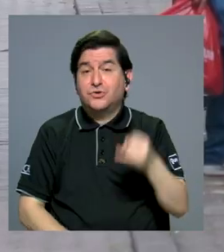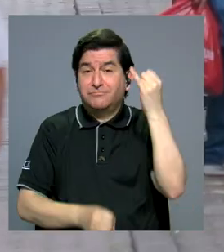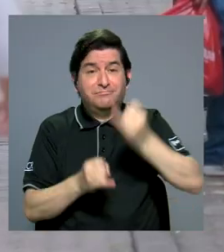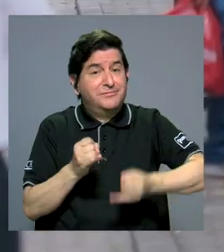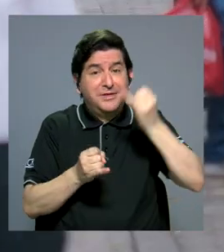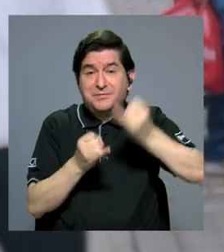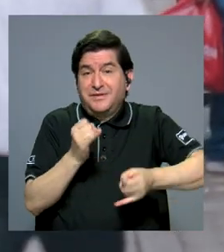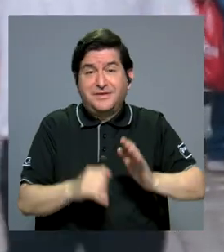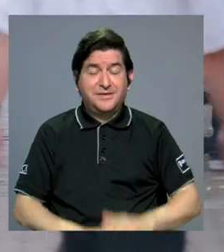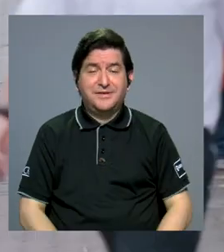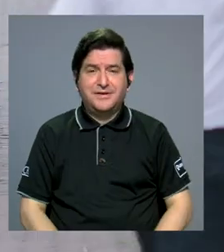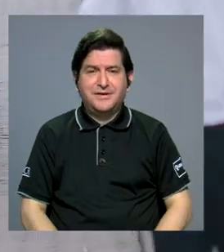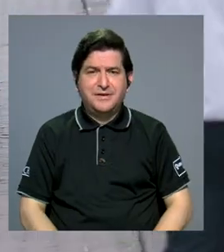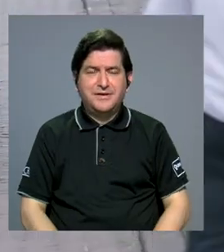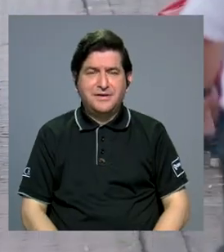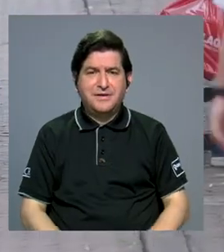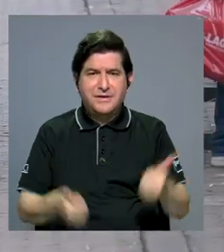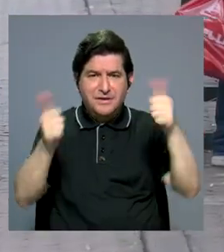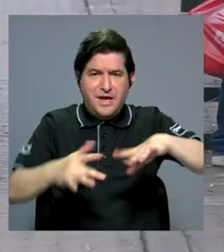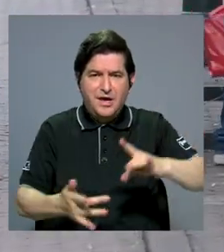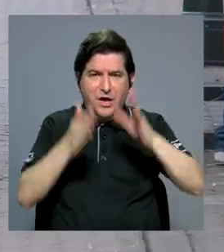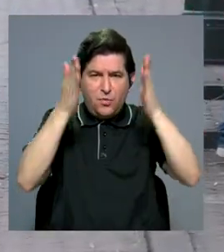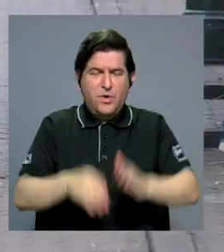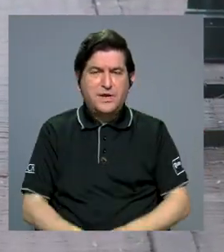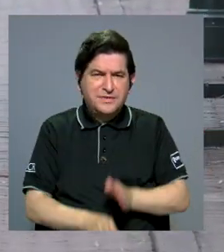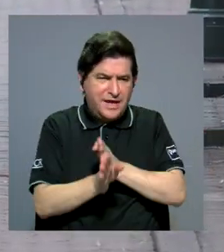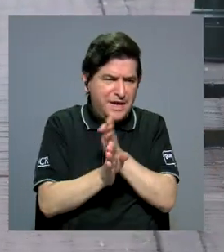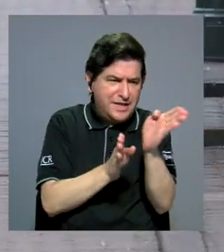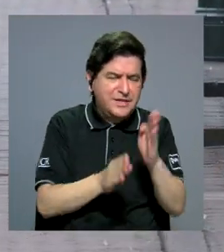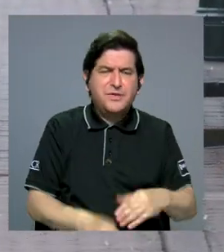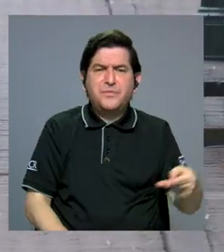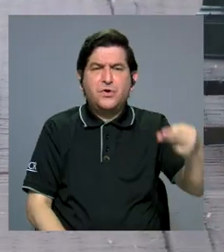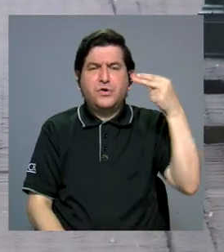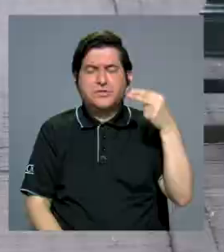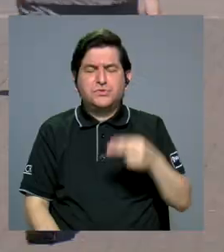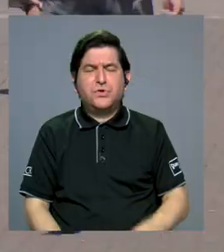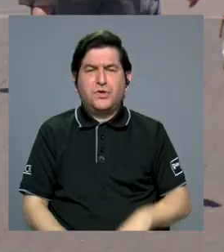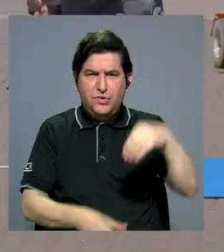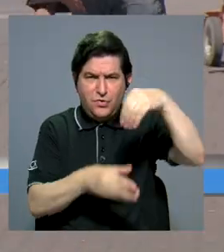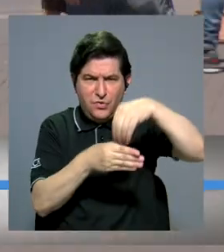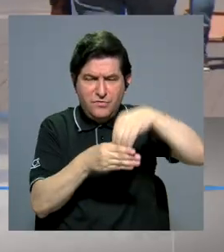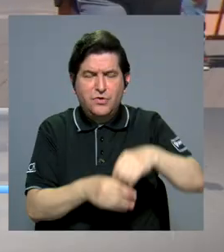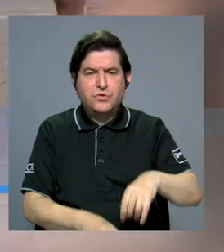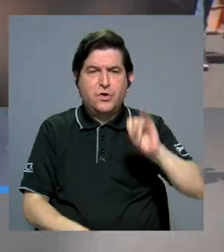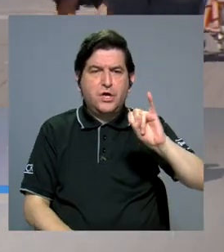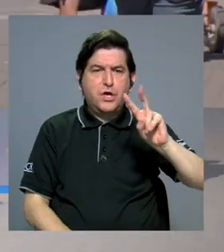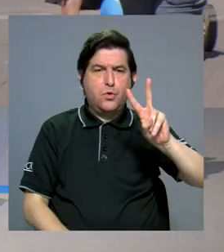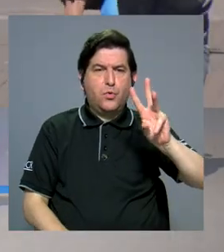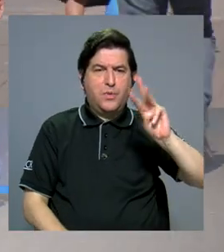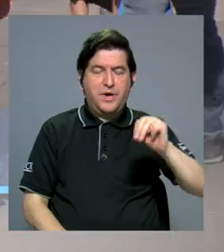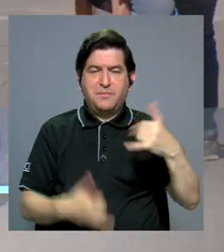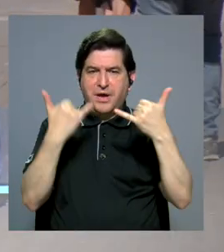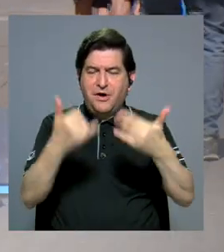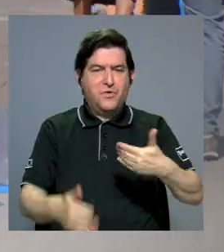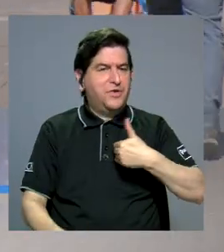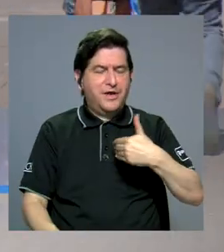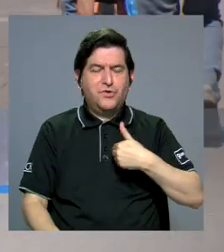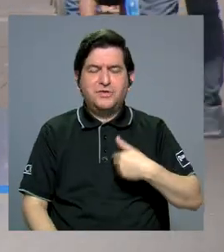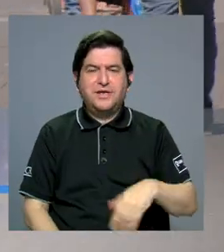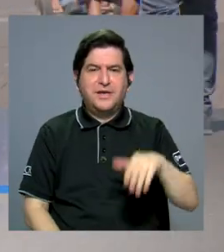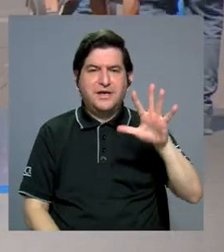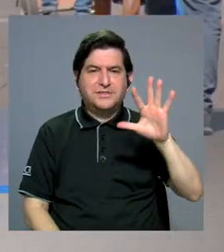De acuerdo con el actuario, el desvío histórico promedio de fondos han ocasionado que el IBM no disponga hoy de casi